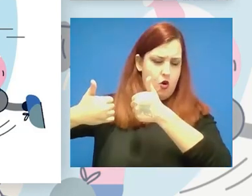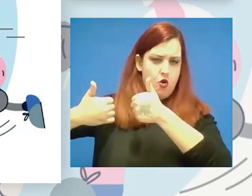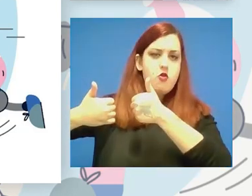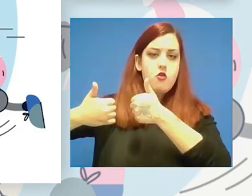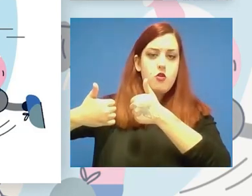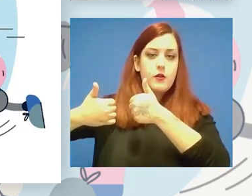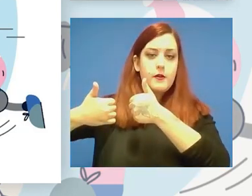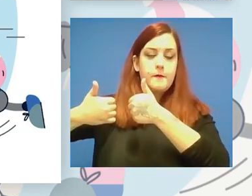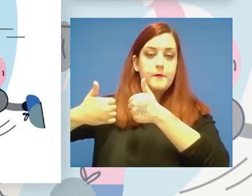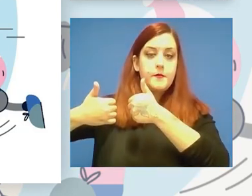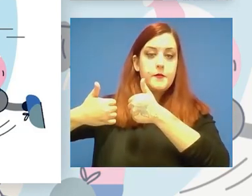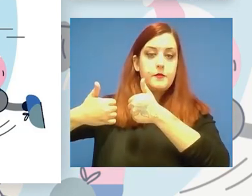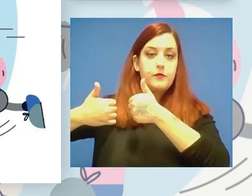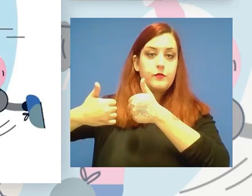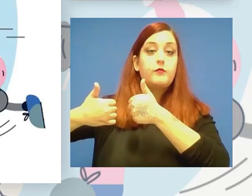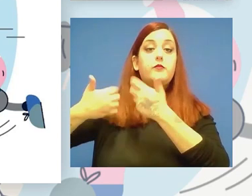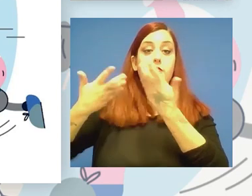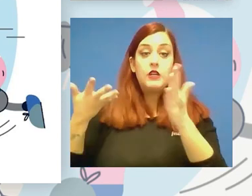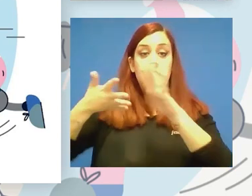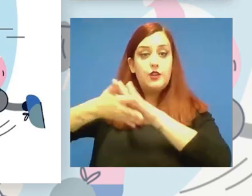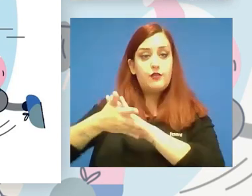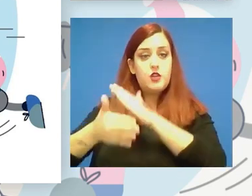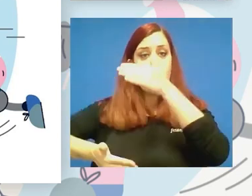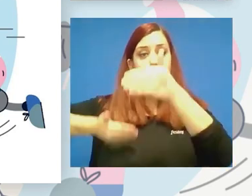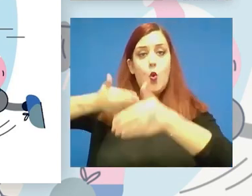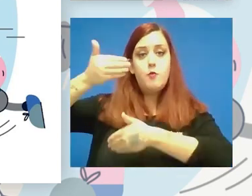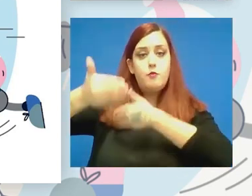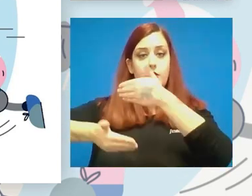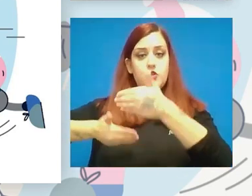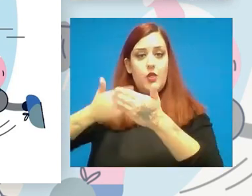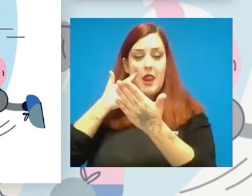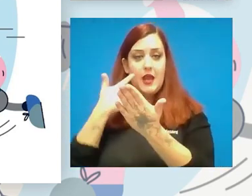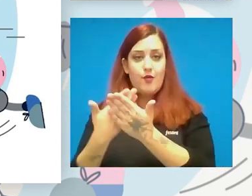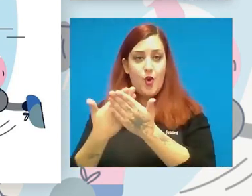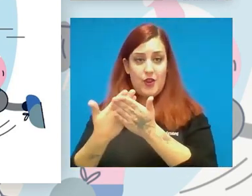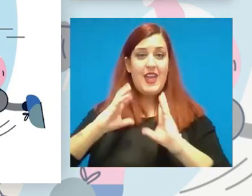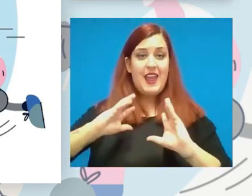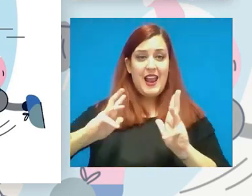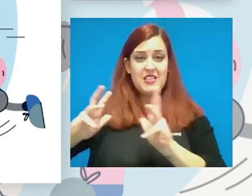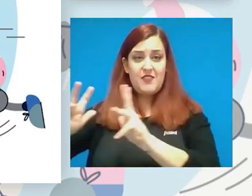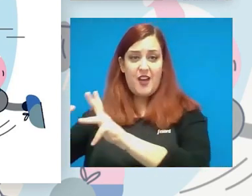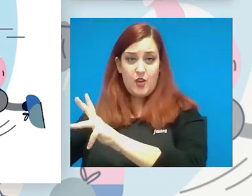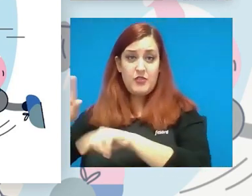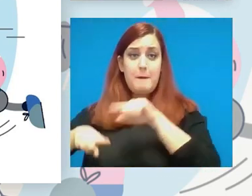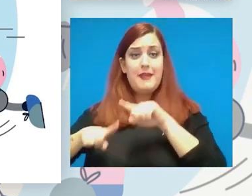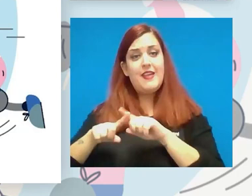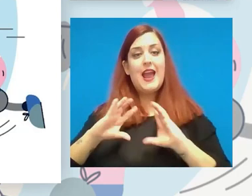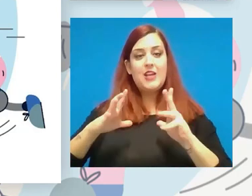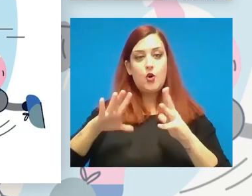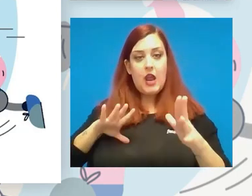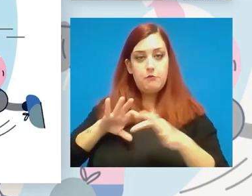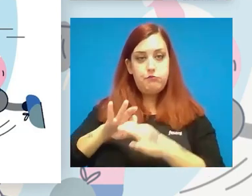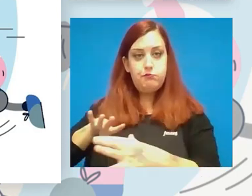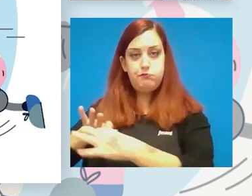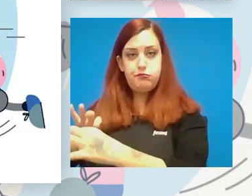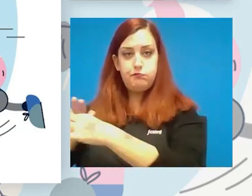Melis, presidente de FESA, implica un proceso de elegibilidad y de clasificación de qué categoría tienes que estar. Entonces, yo esta